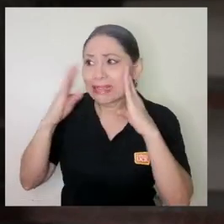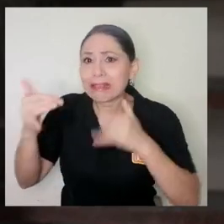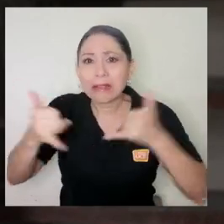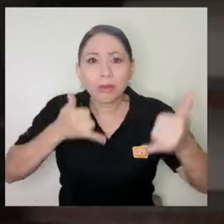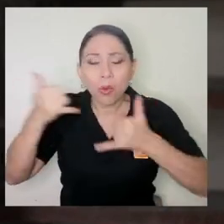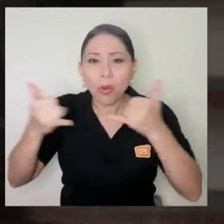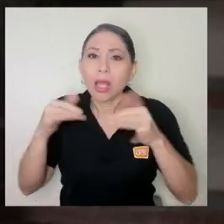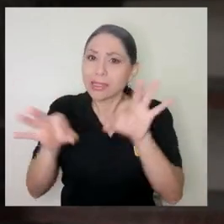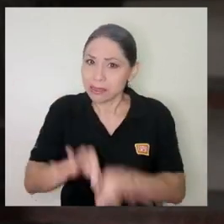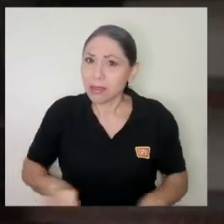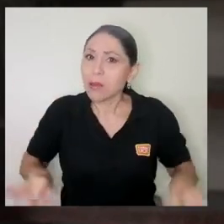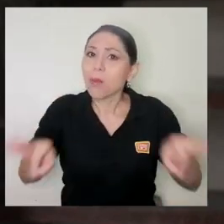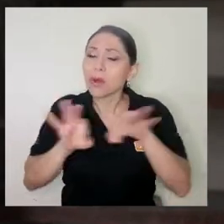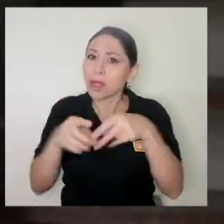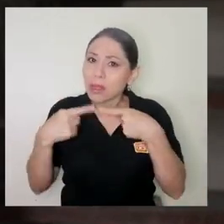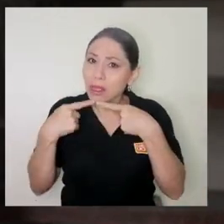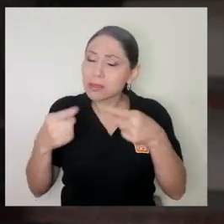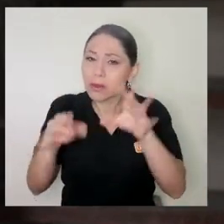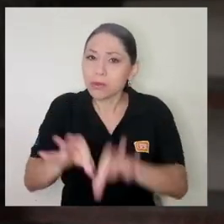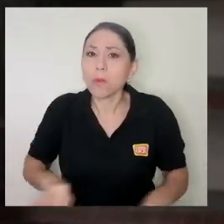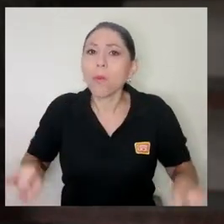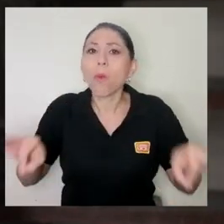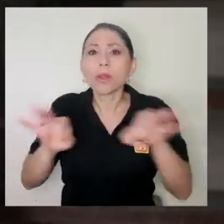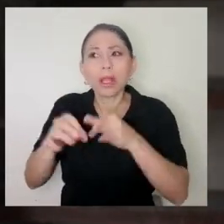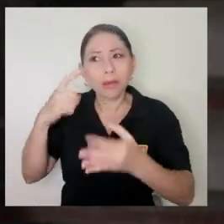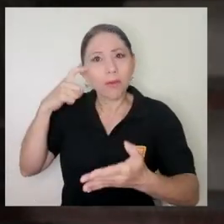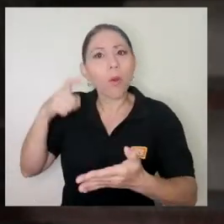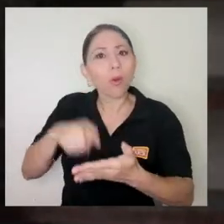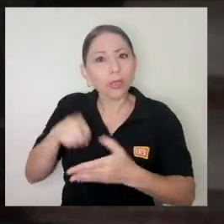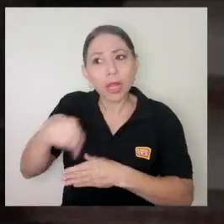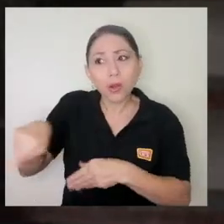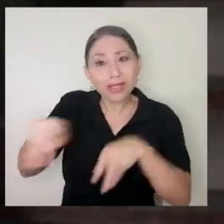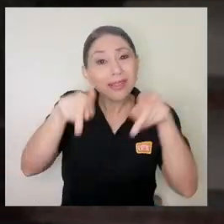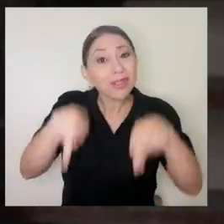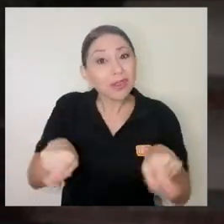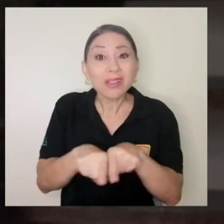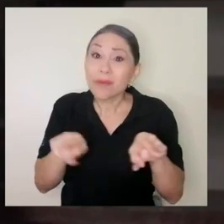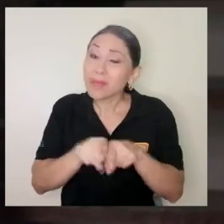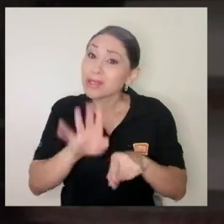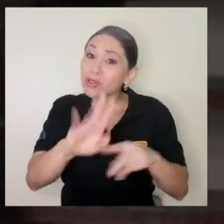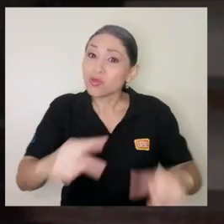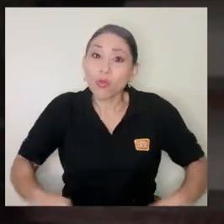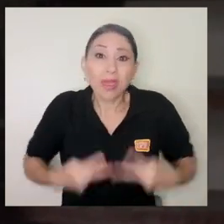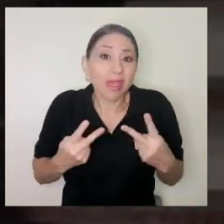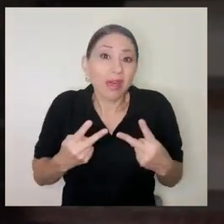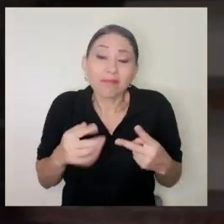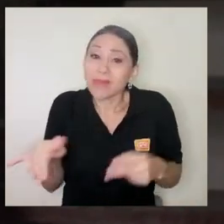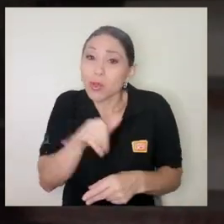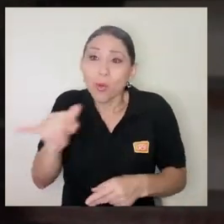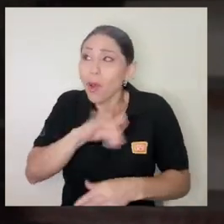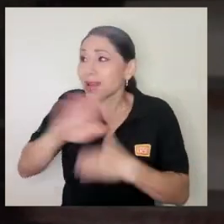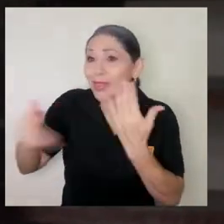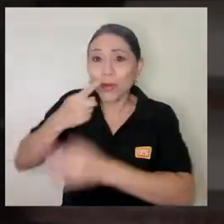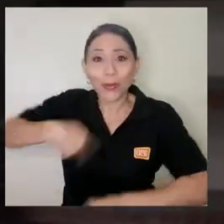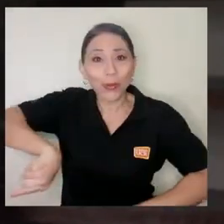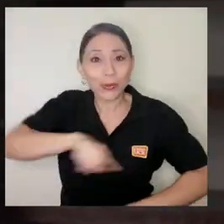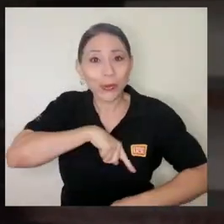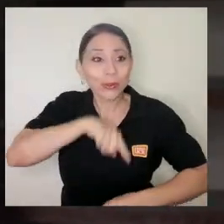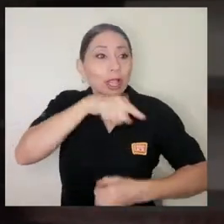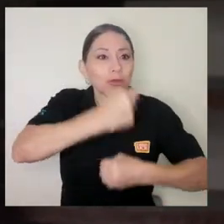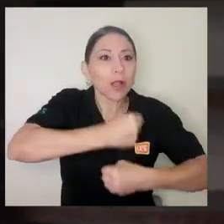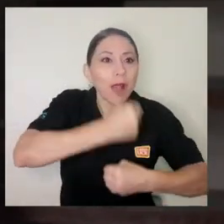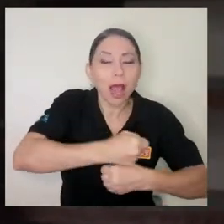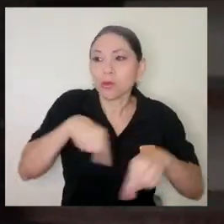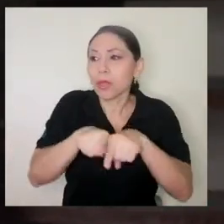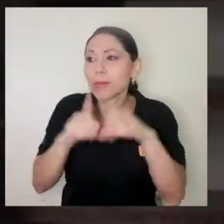O sea, esto es importante decirlo porque es importante reconocerlo que estas personas tienen su vida igual que todos nosotros, digamos, están trabajando,